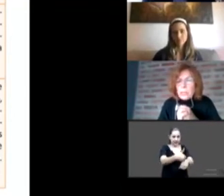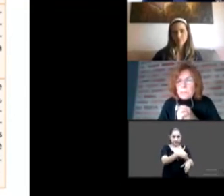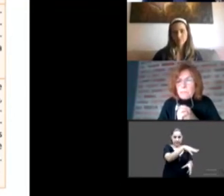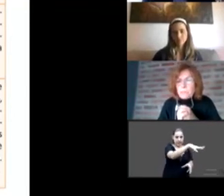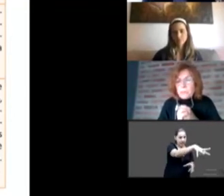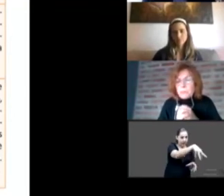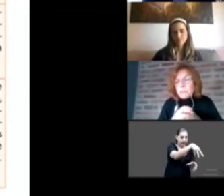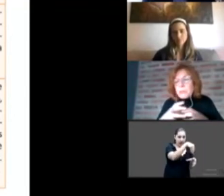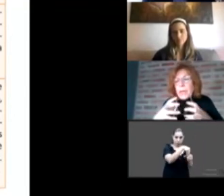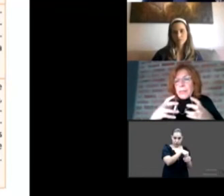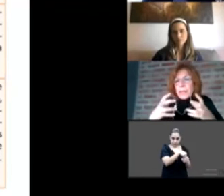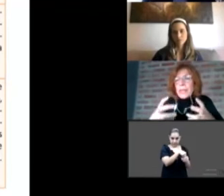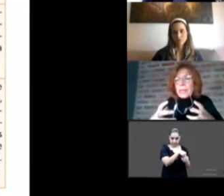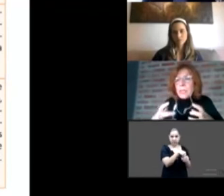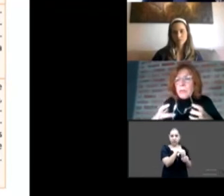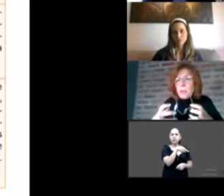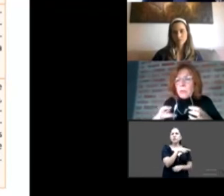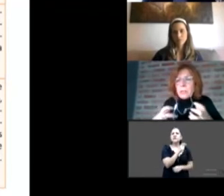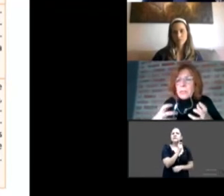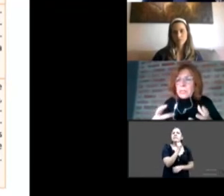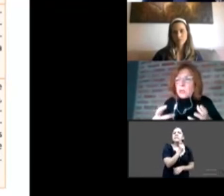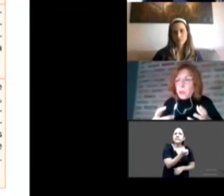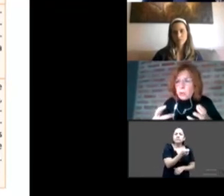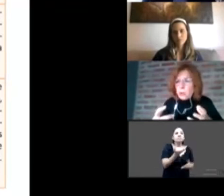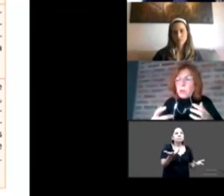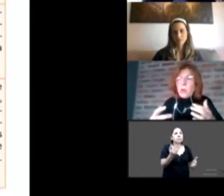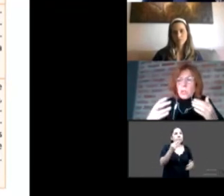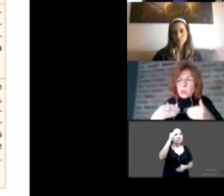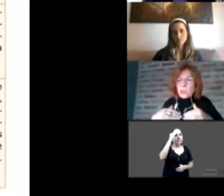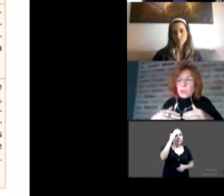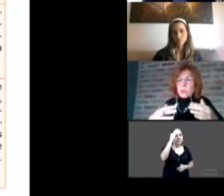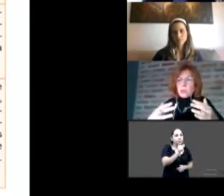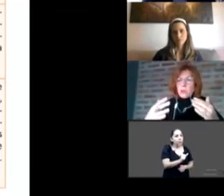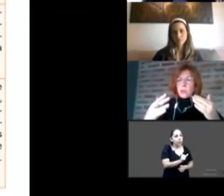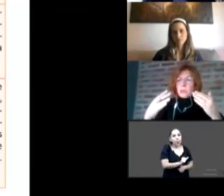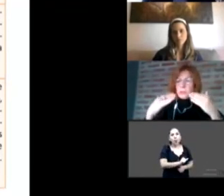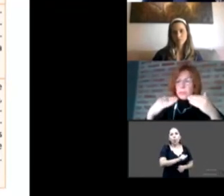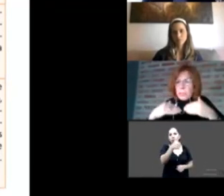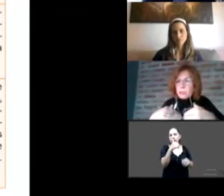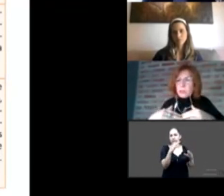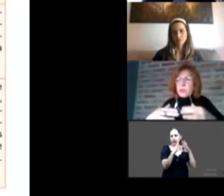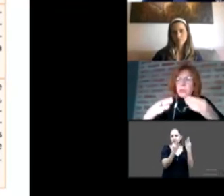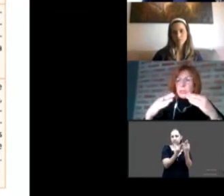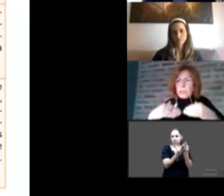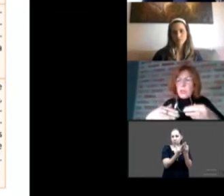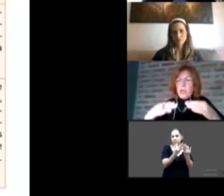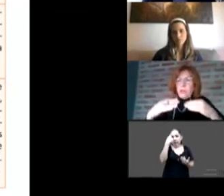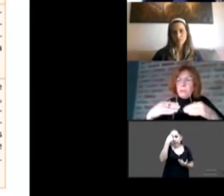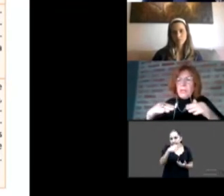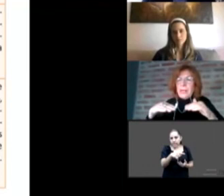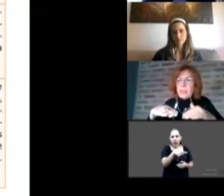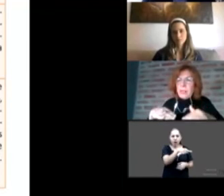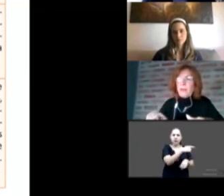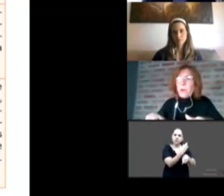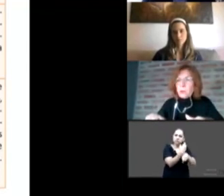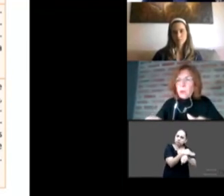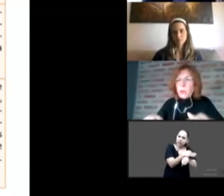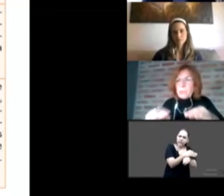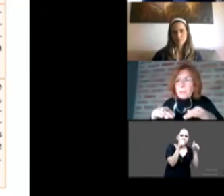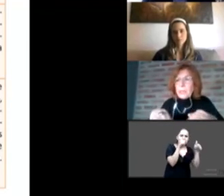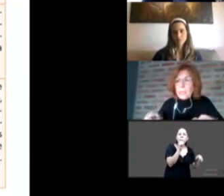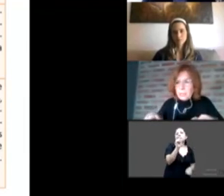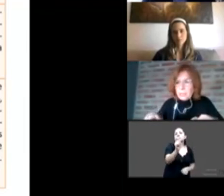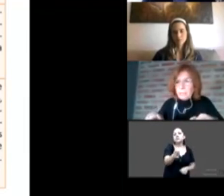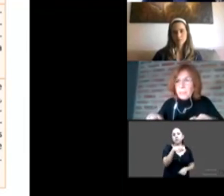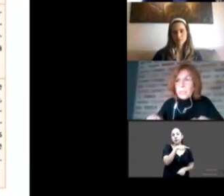alternativo transitorio, no es una solución de restitución del derecho a la familia de fondo